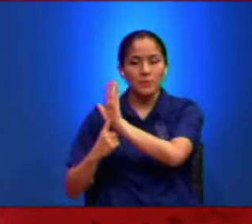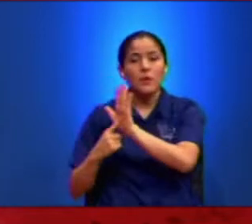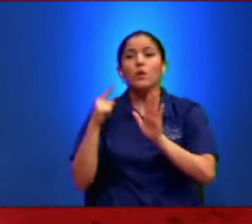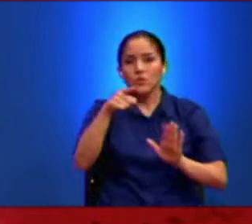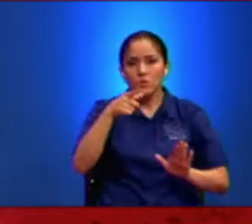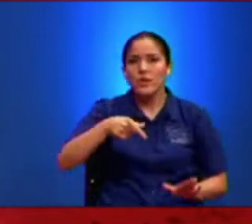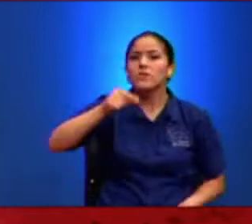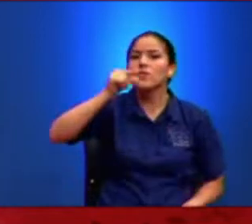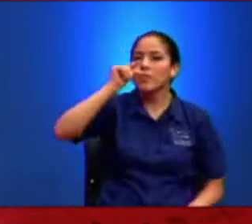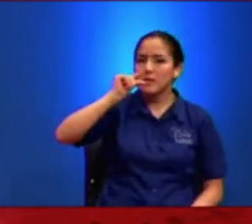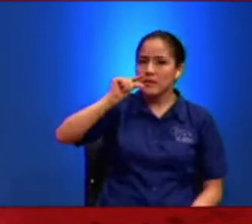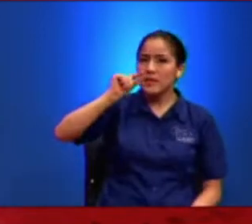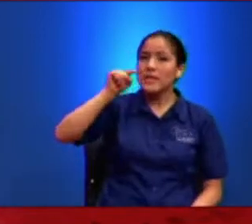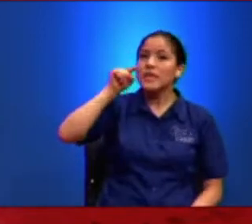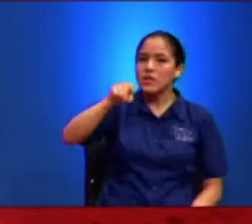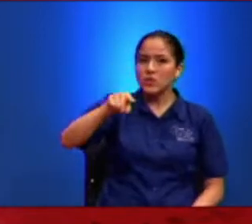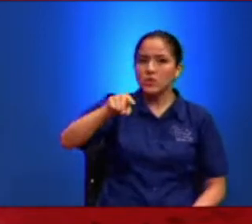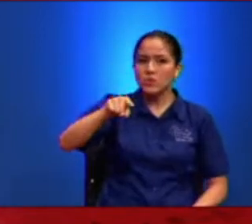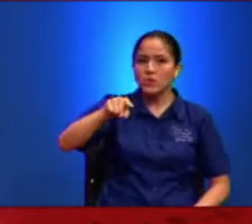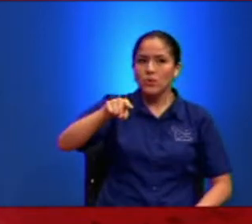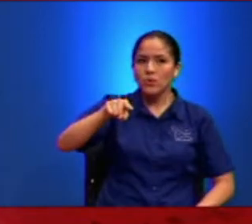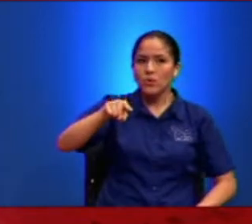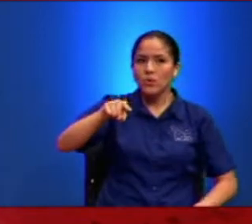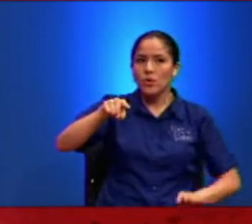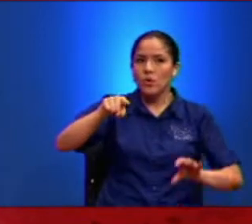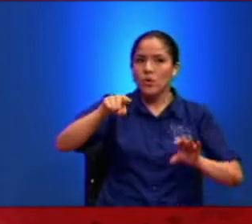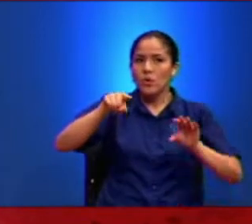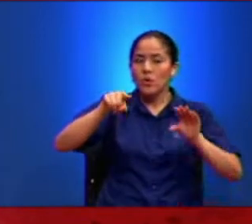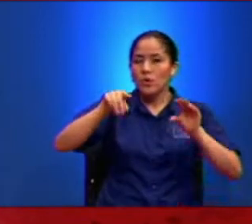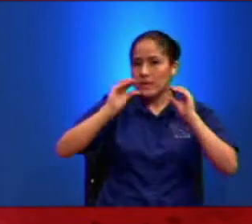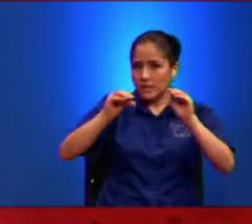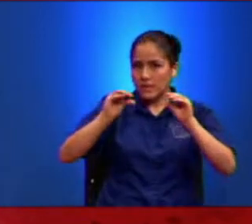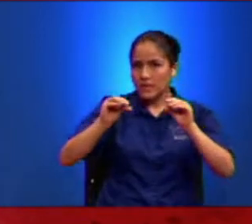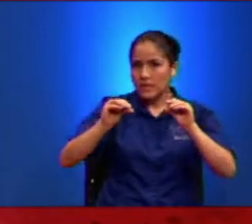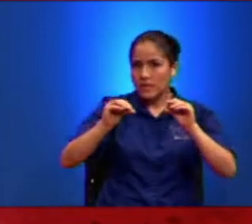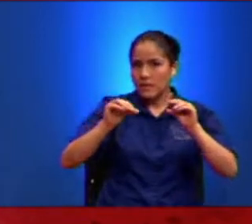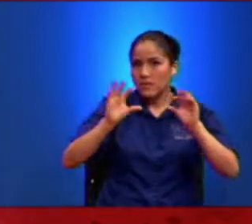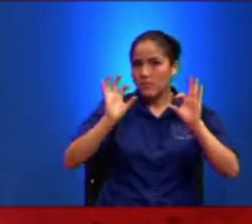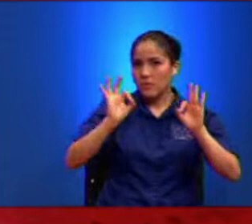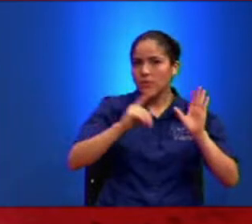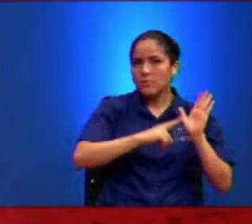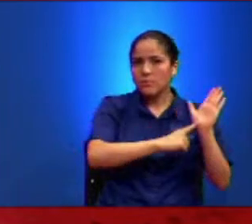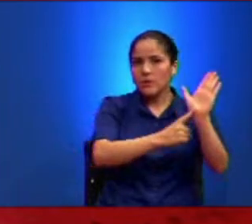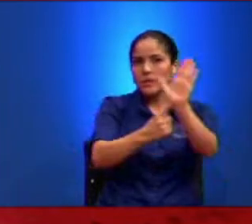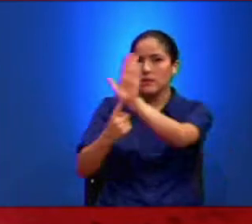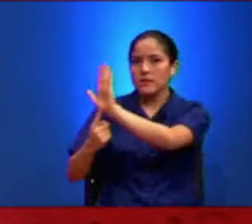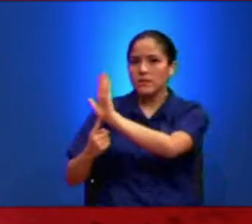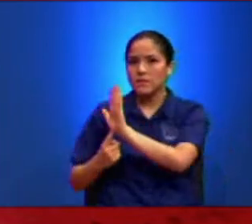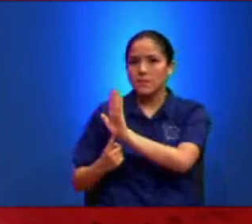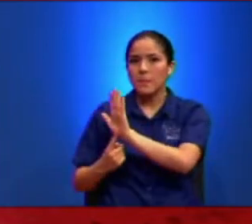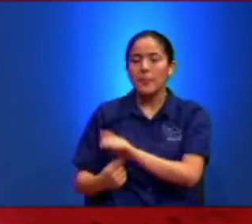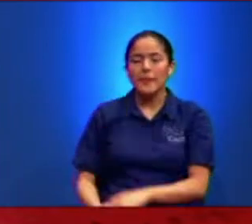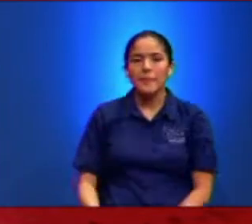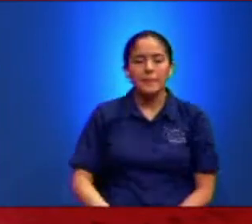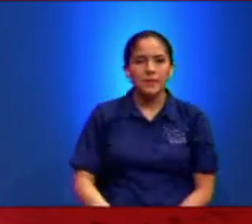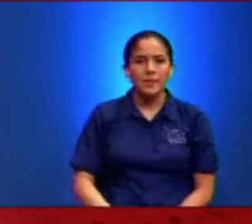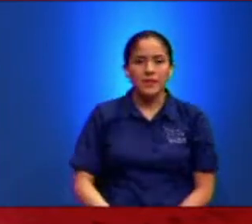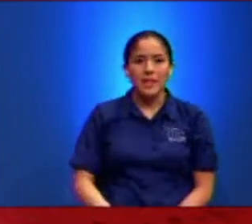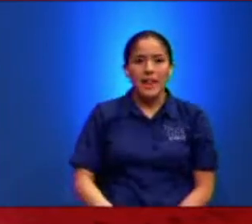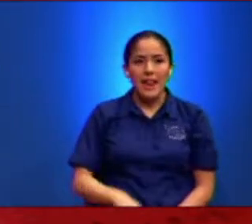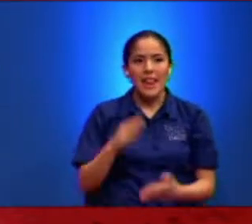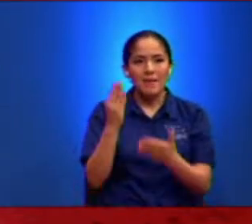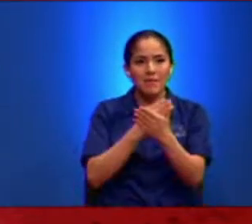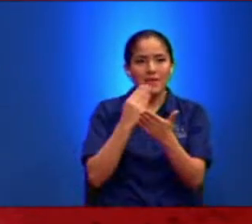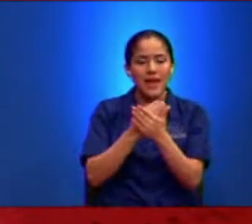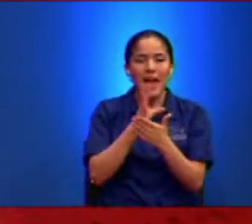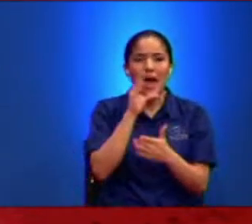tomas y estás enseñando Incluso la Biblia en inglés Habla de enseñar pero